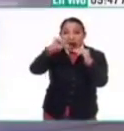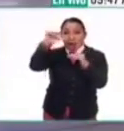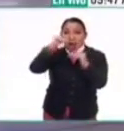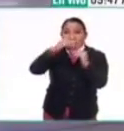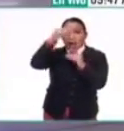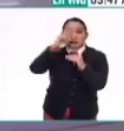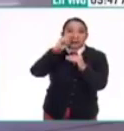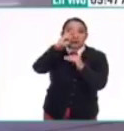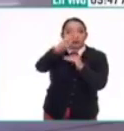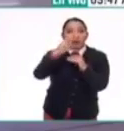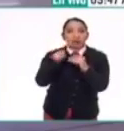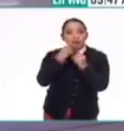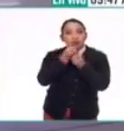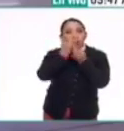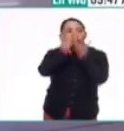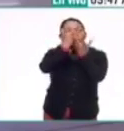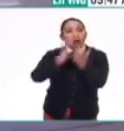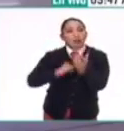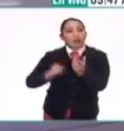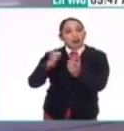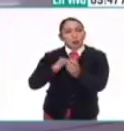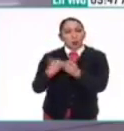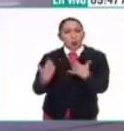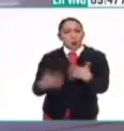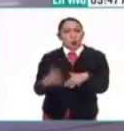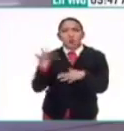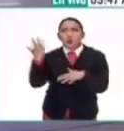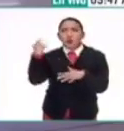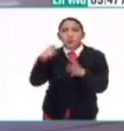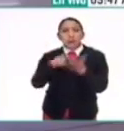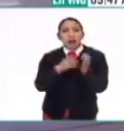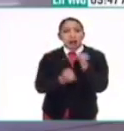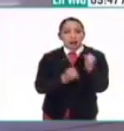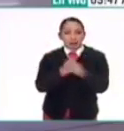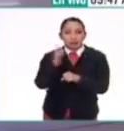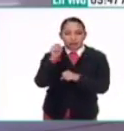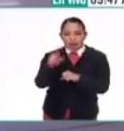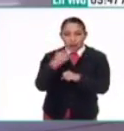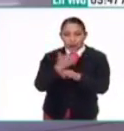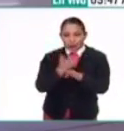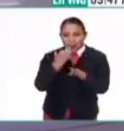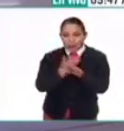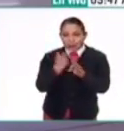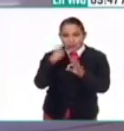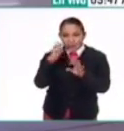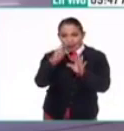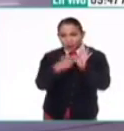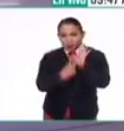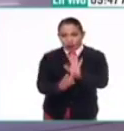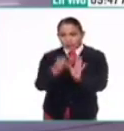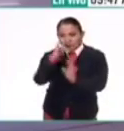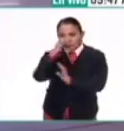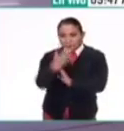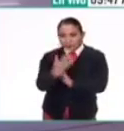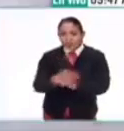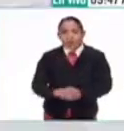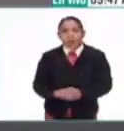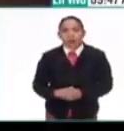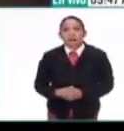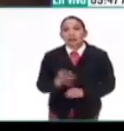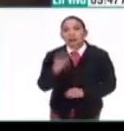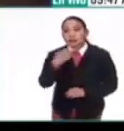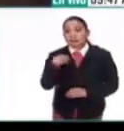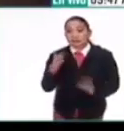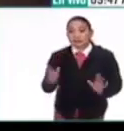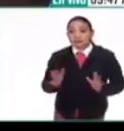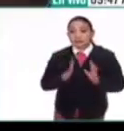se han encontrado adoratorios prehispánicos de hace mil años, que es justamente lo que estamos viendo ahorita en la imagen. Esto es